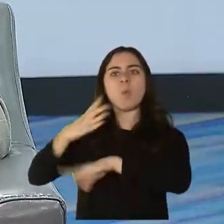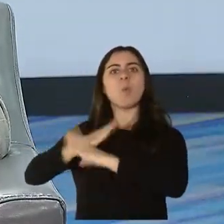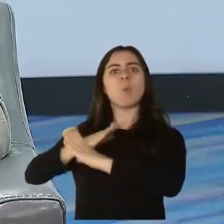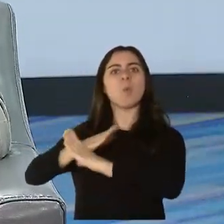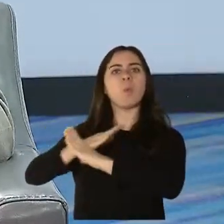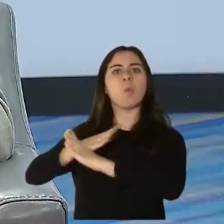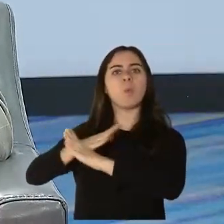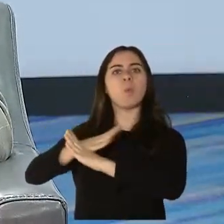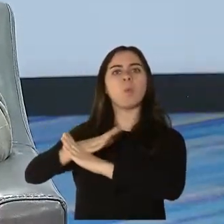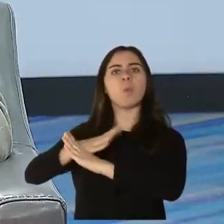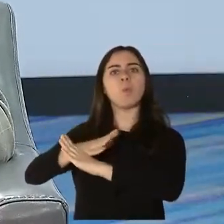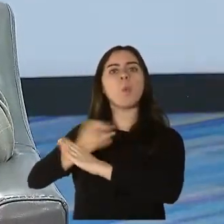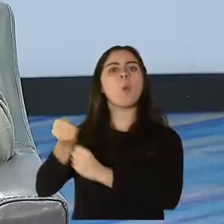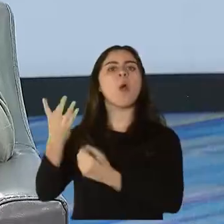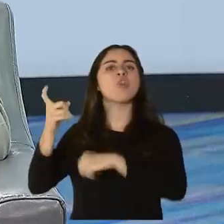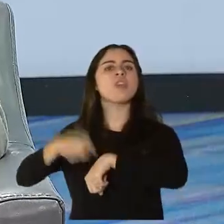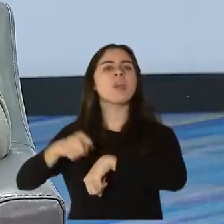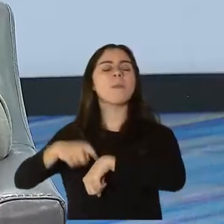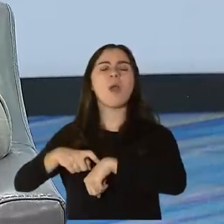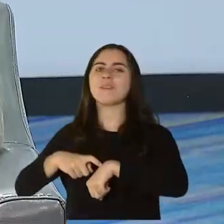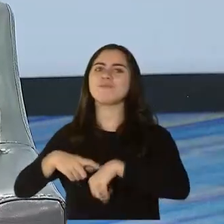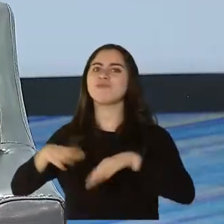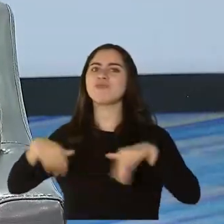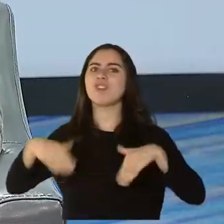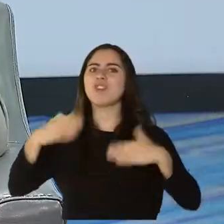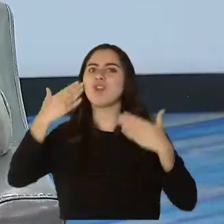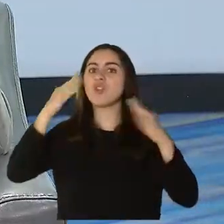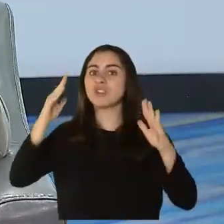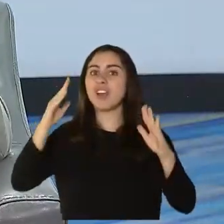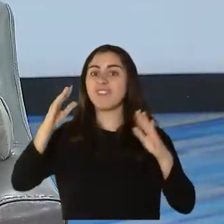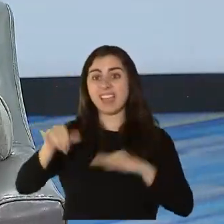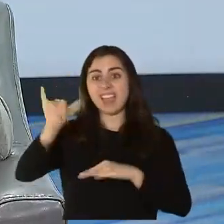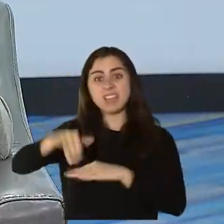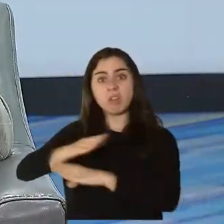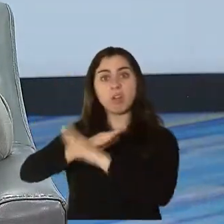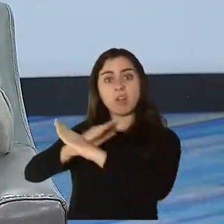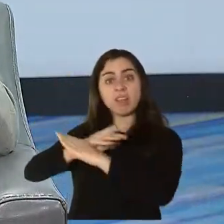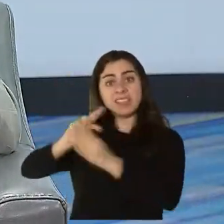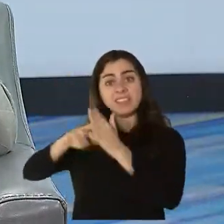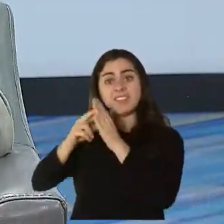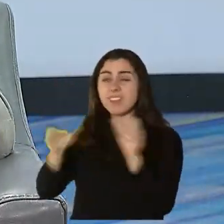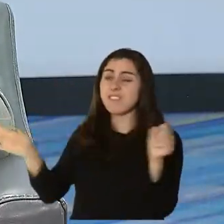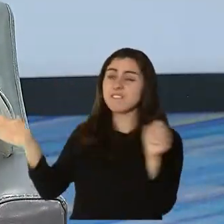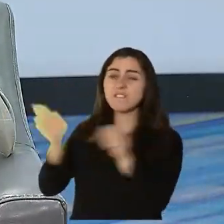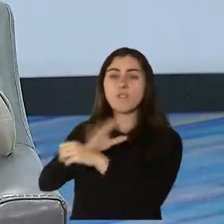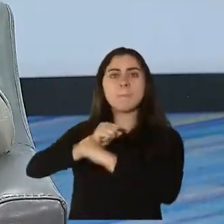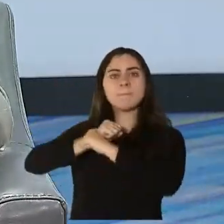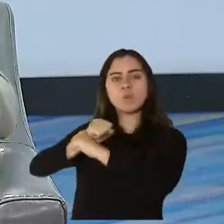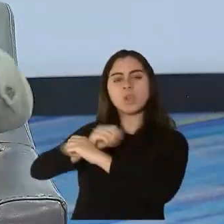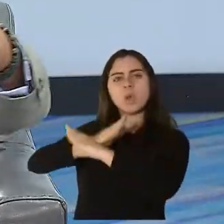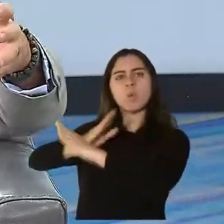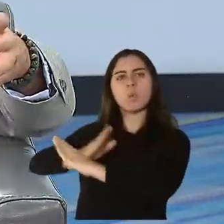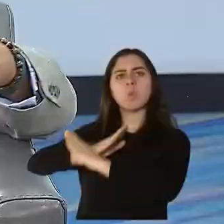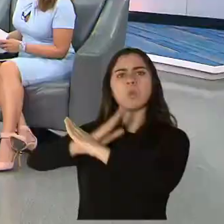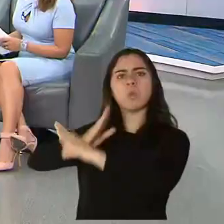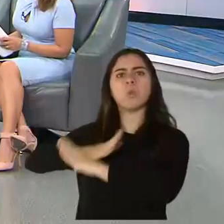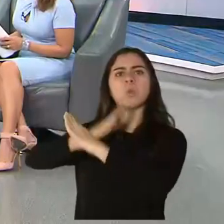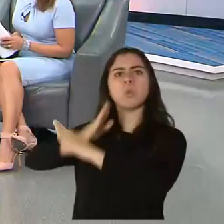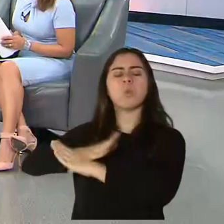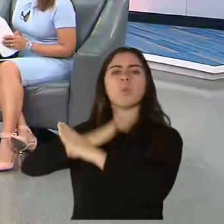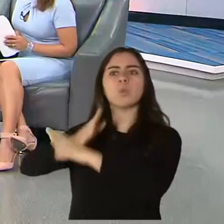que se desarrollan son los que realmente son protectivos, estamos aprendidos. Es importante porque nos va a ayudar a nosotros en